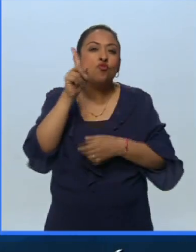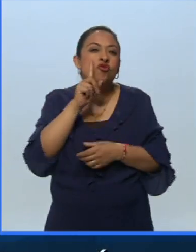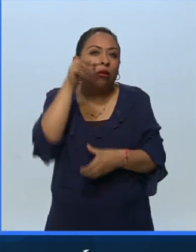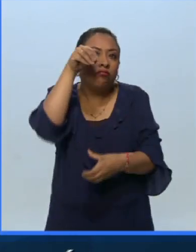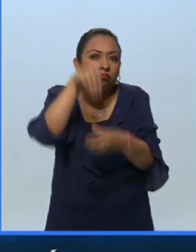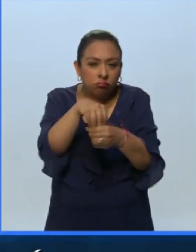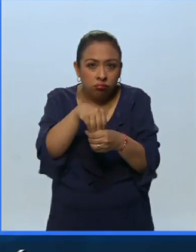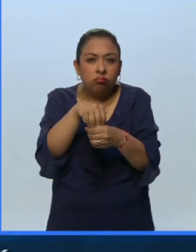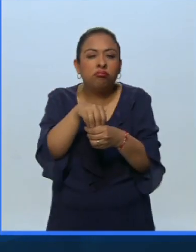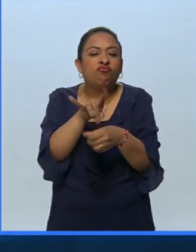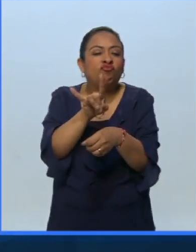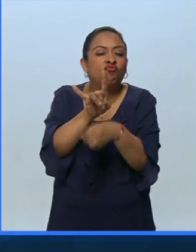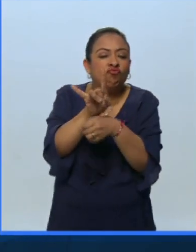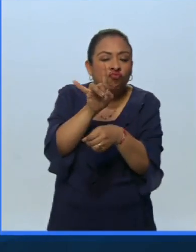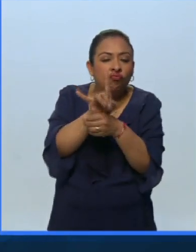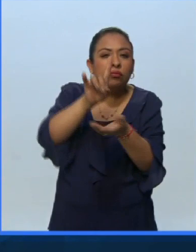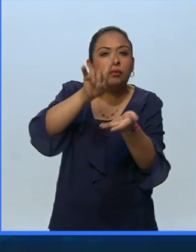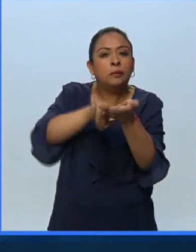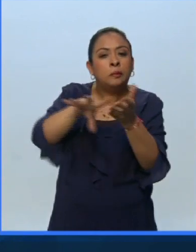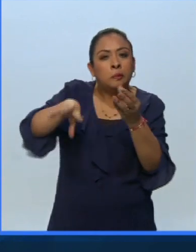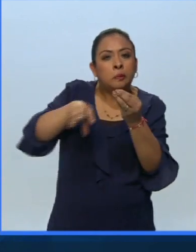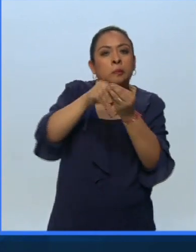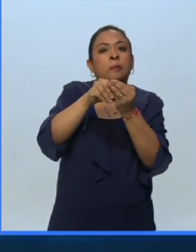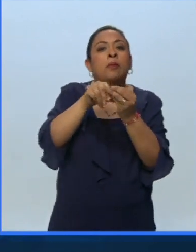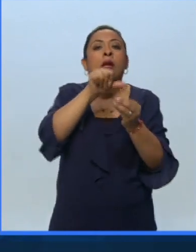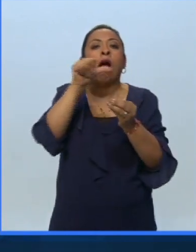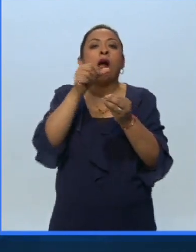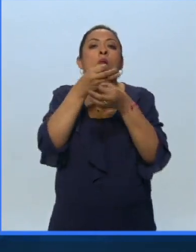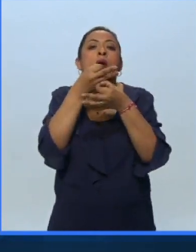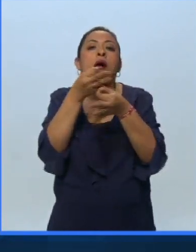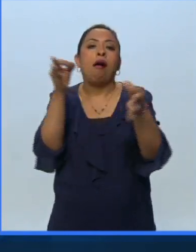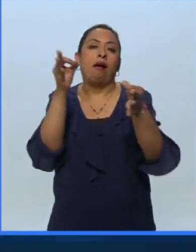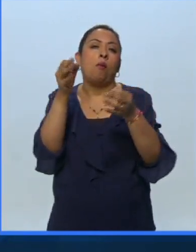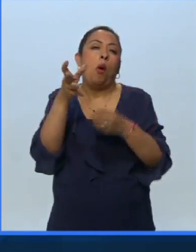personificaciones que son integrales al mensaje.